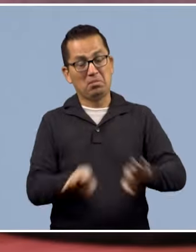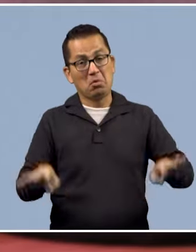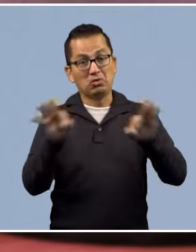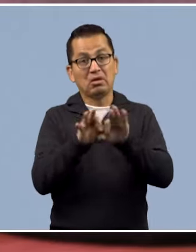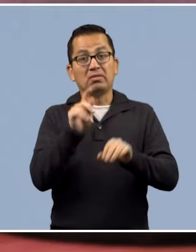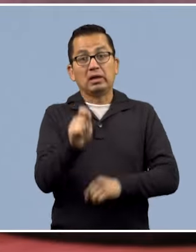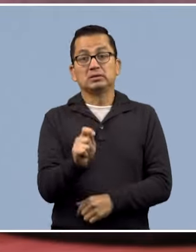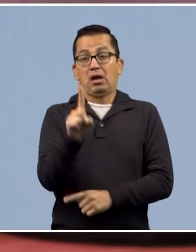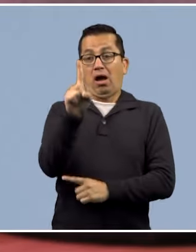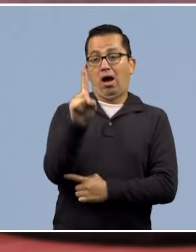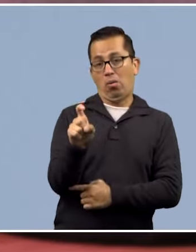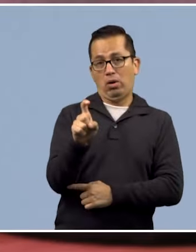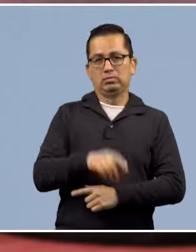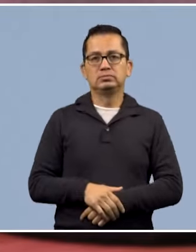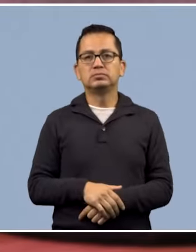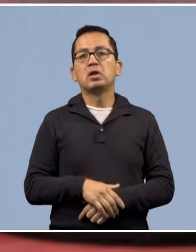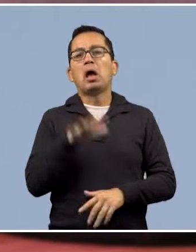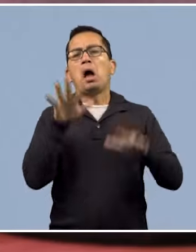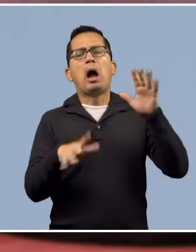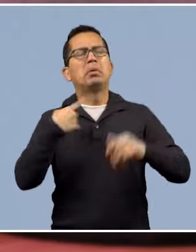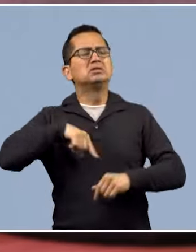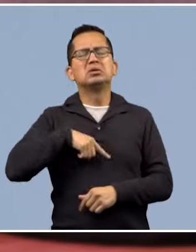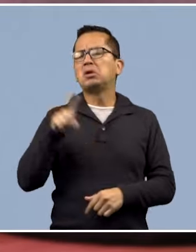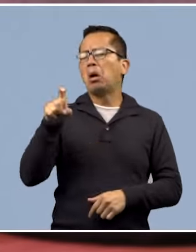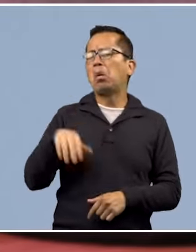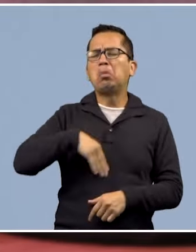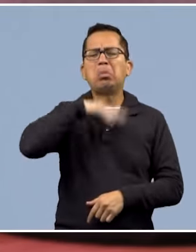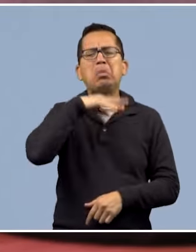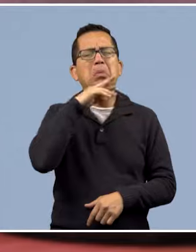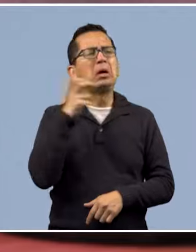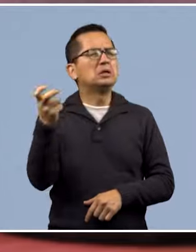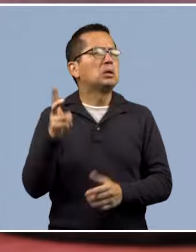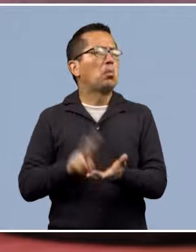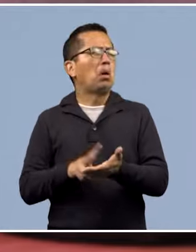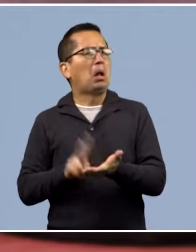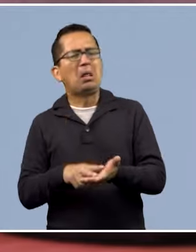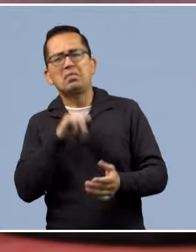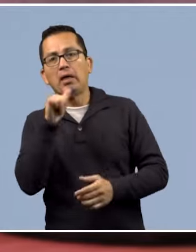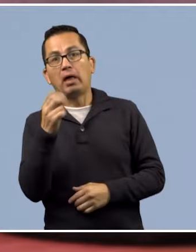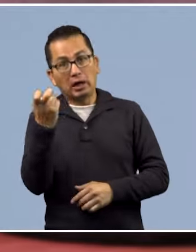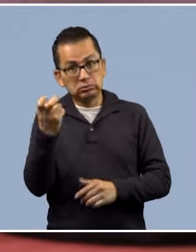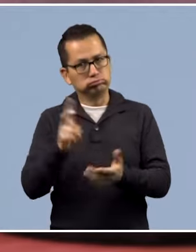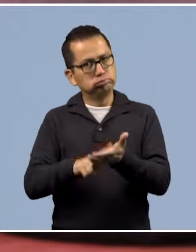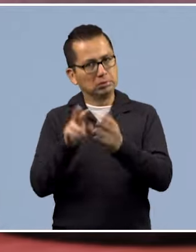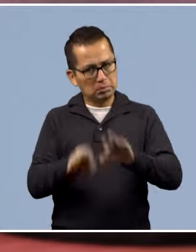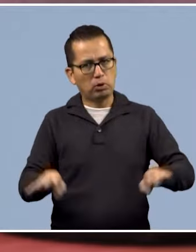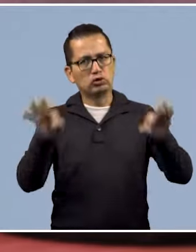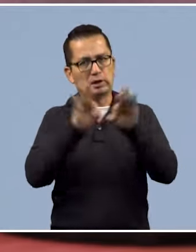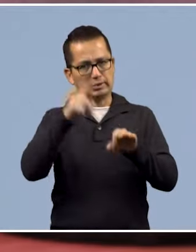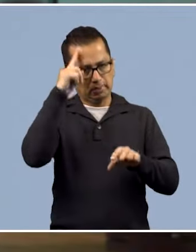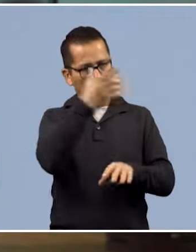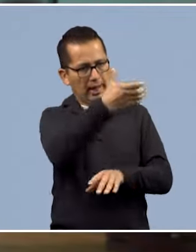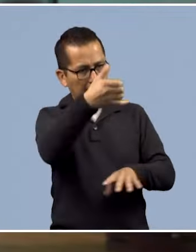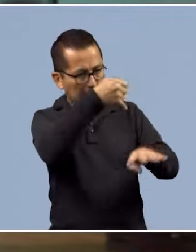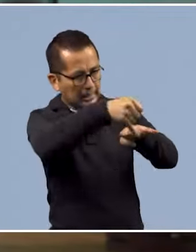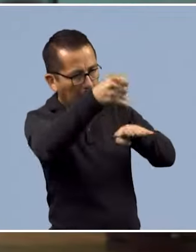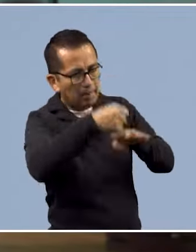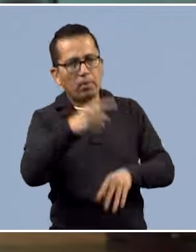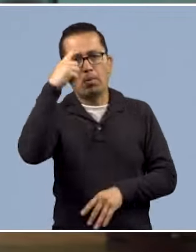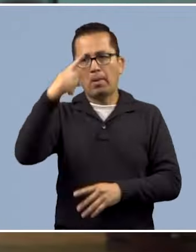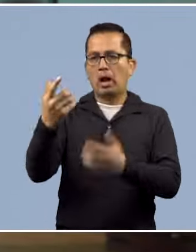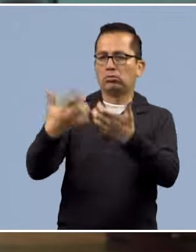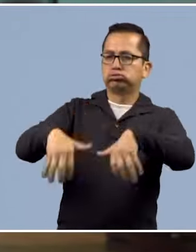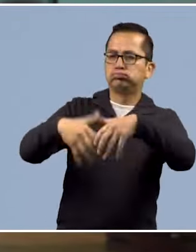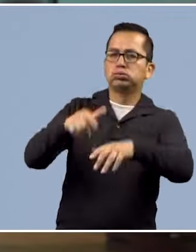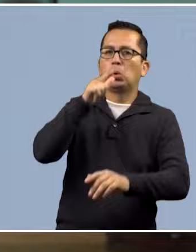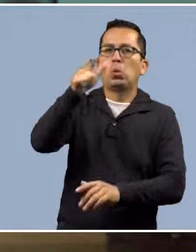Un recurso, Viri, que de pronto olvidamos que es necesario para actividades como la agricultura o incluso para generar energía eléctrica. Y sobre todo, Ren, ahora